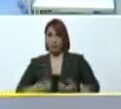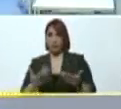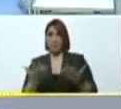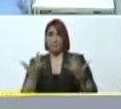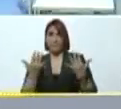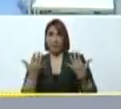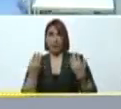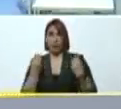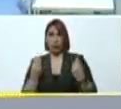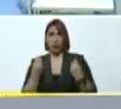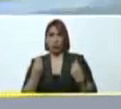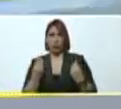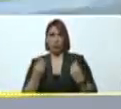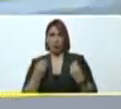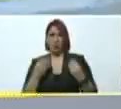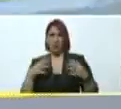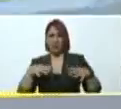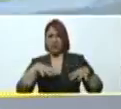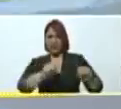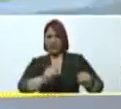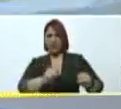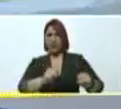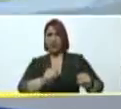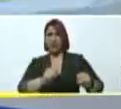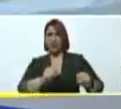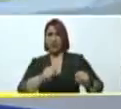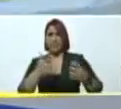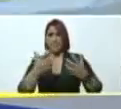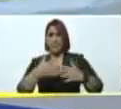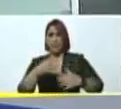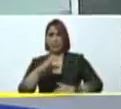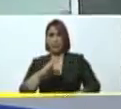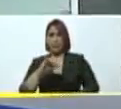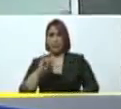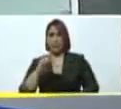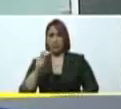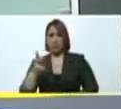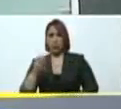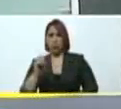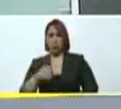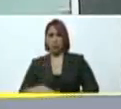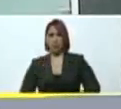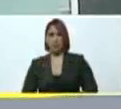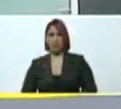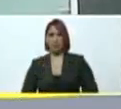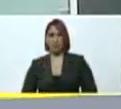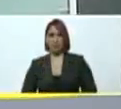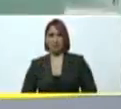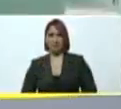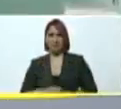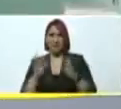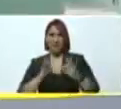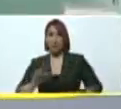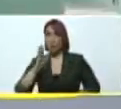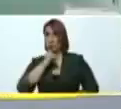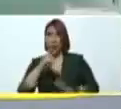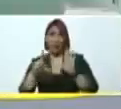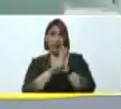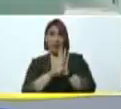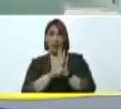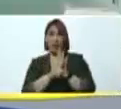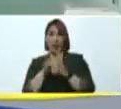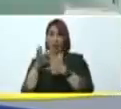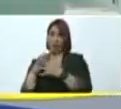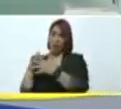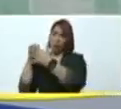como aves de rapiña a Cirgo por su cuenta de manera ilegal en Estados